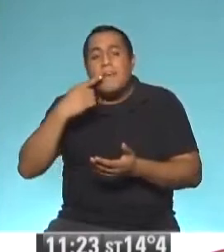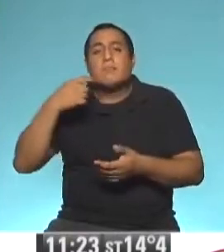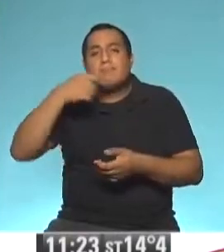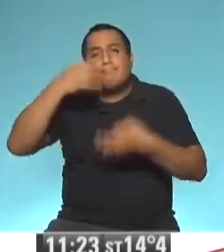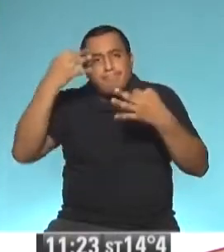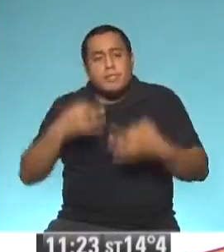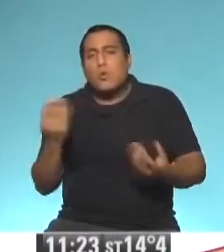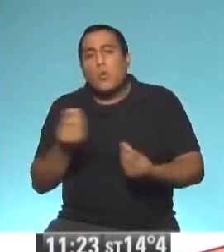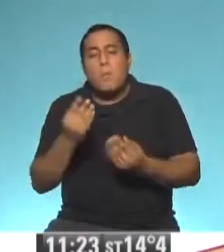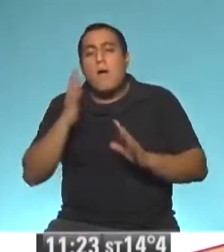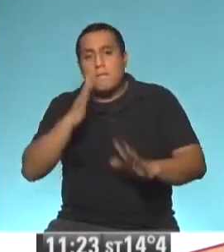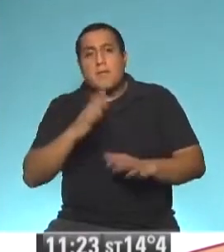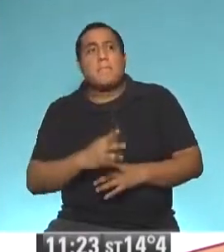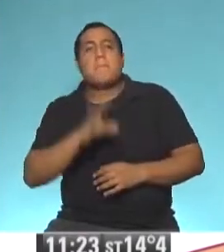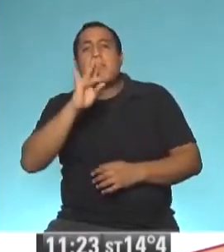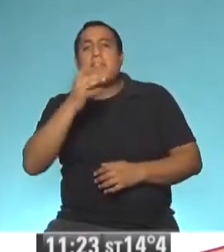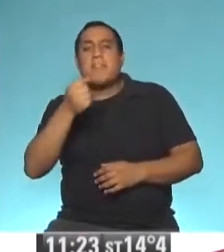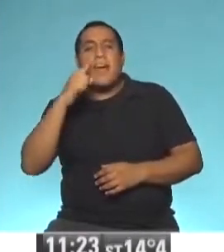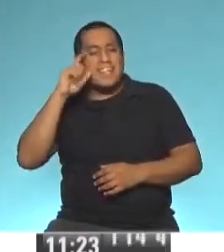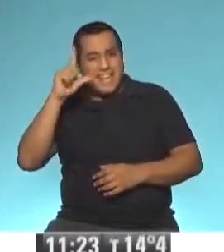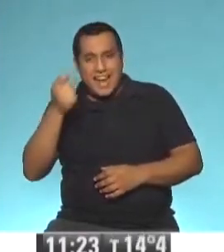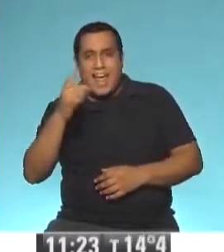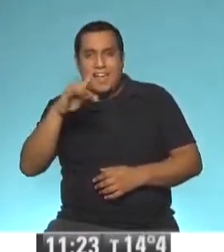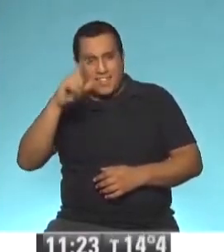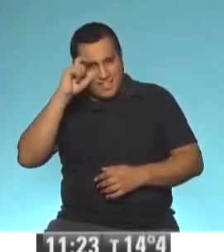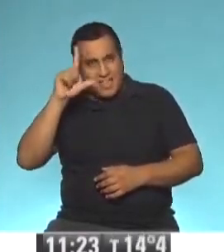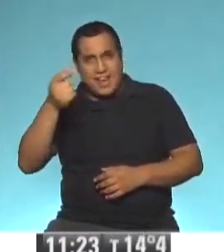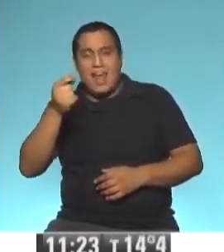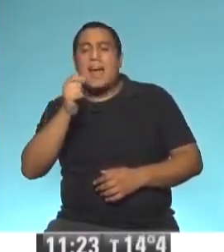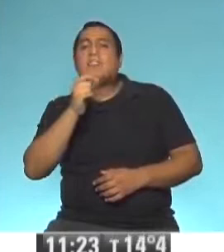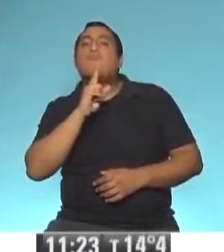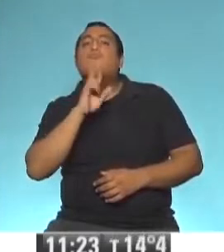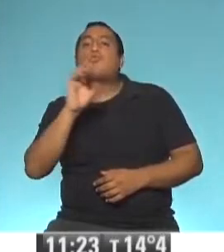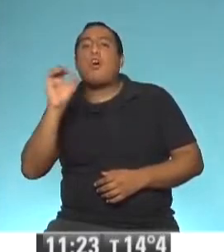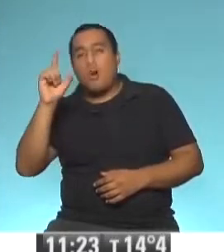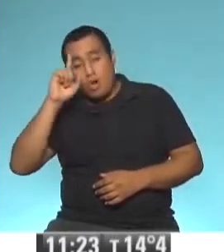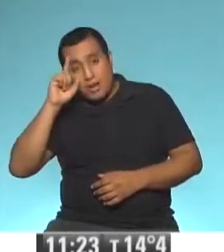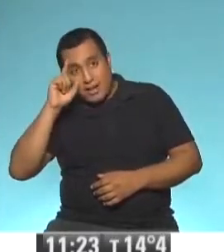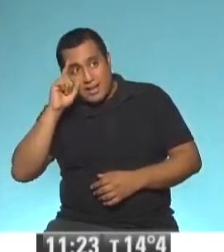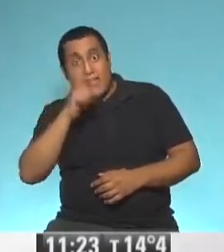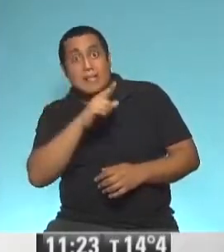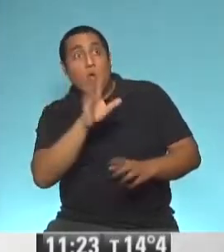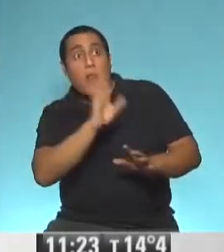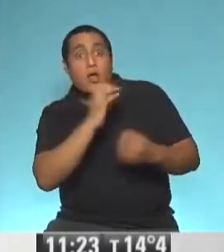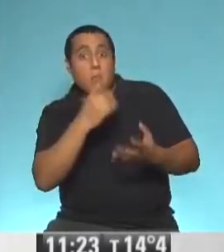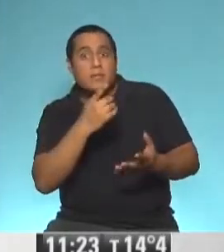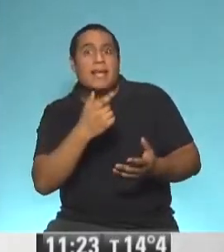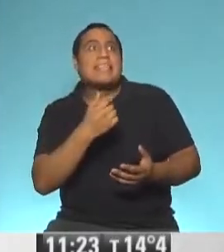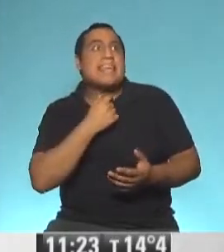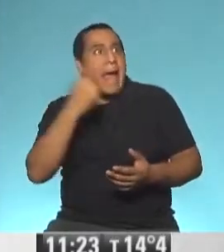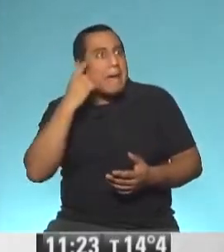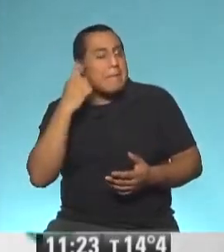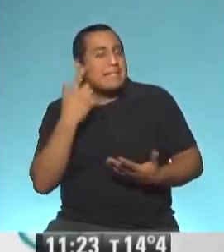Estamos en contacto con Daniela de la Torre. Daniela, ¿cómo estás? Bienvenida acá, Natalia. Te escucho con muchas ganas de poder aprender